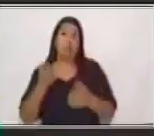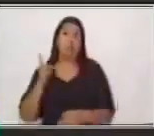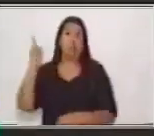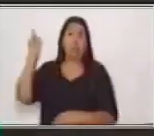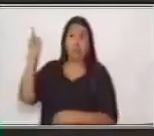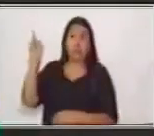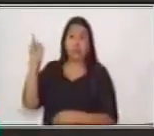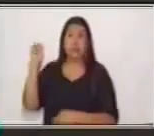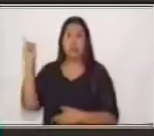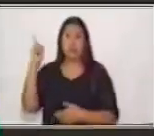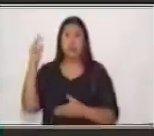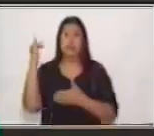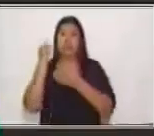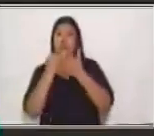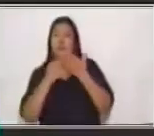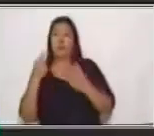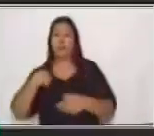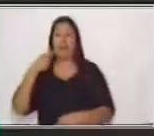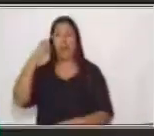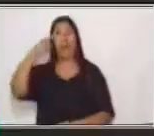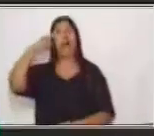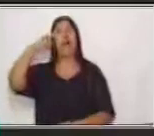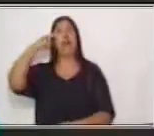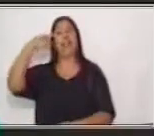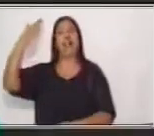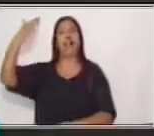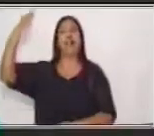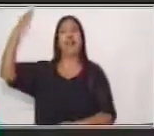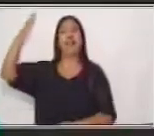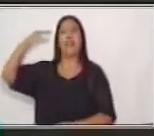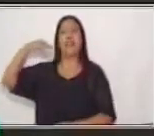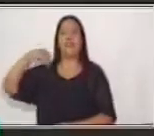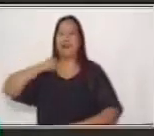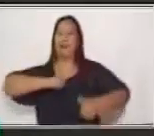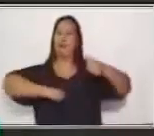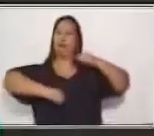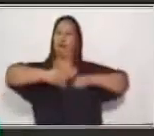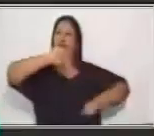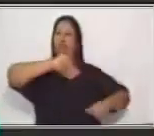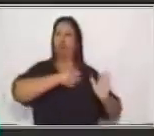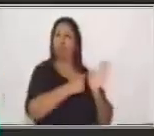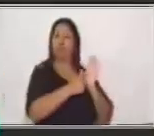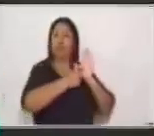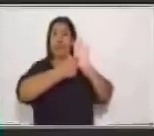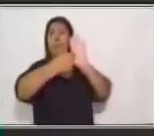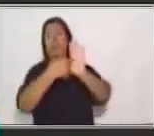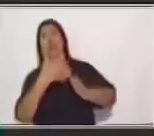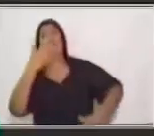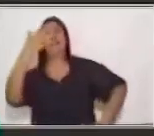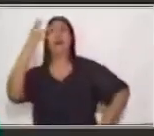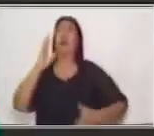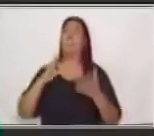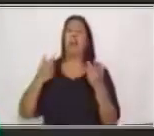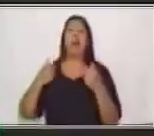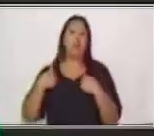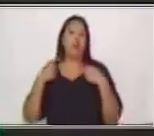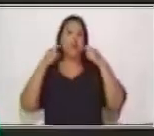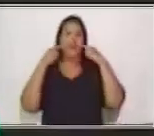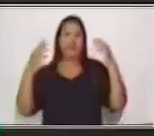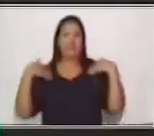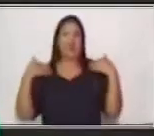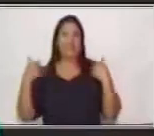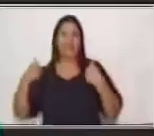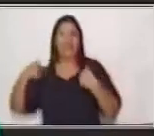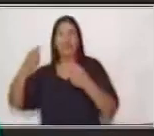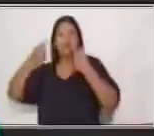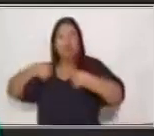directamente a un teatro, a un escenario, me haga sentir muy contento y muy feliz de que fui al teatro o en la escuela